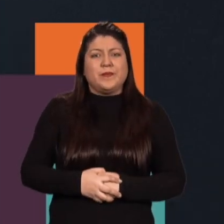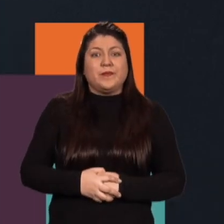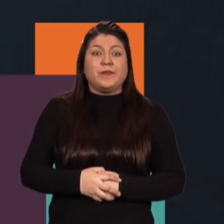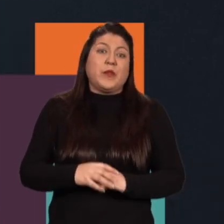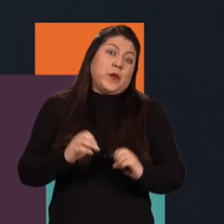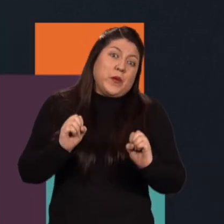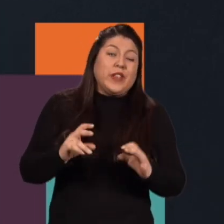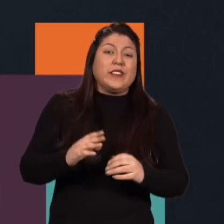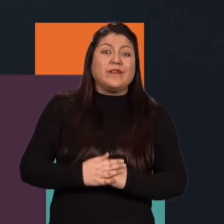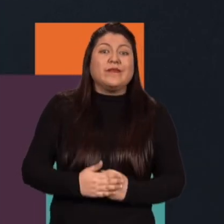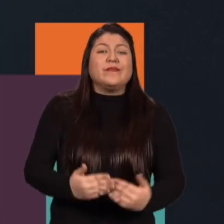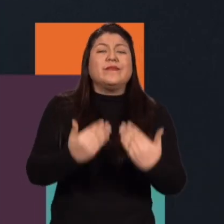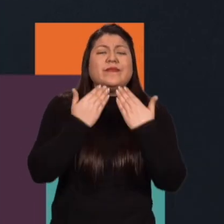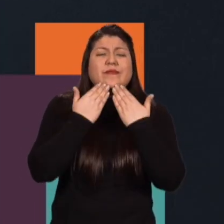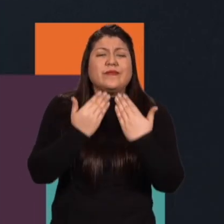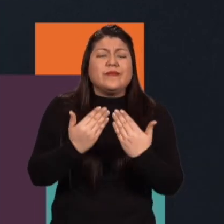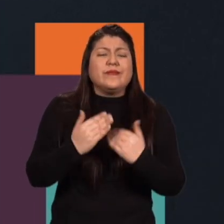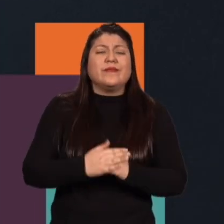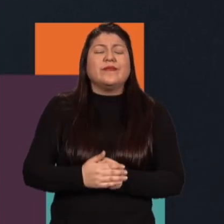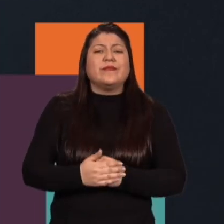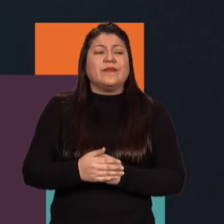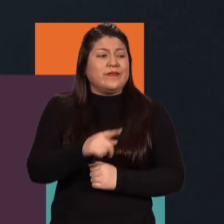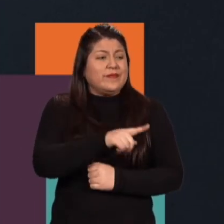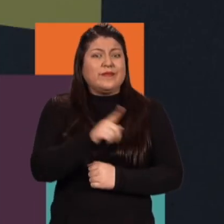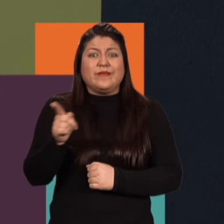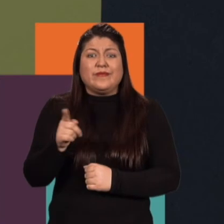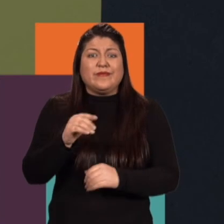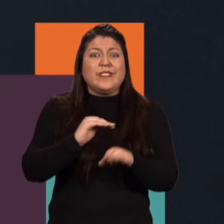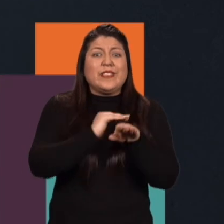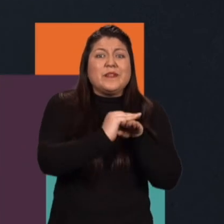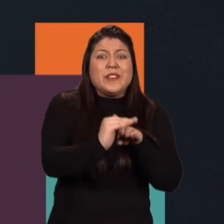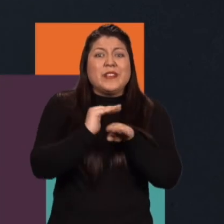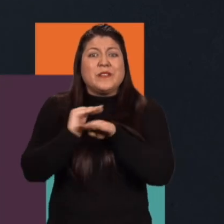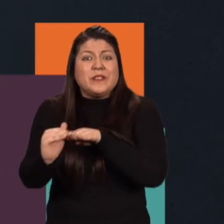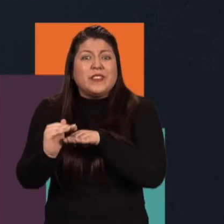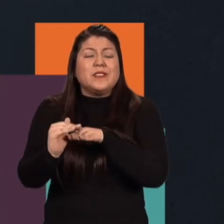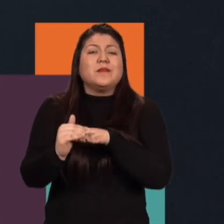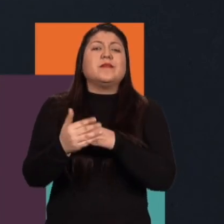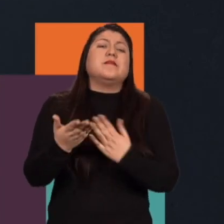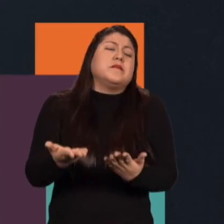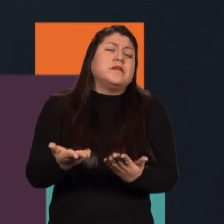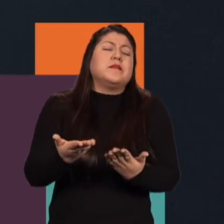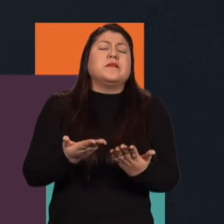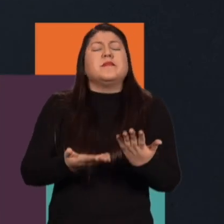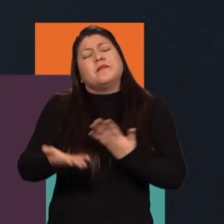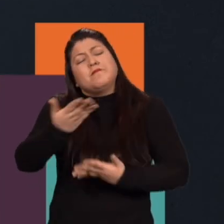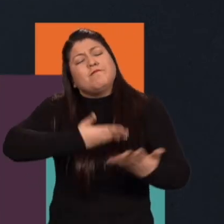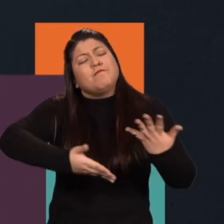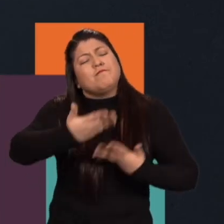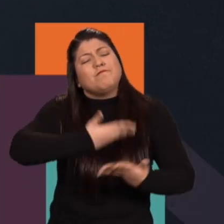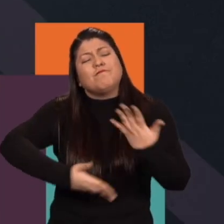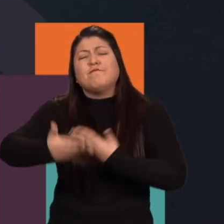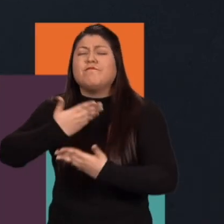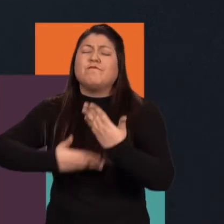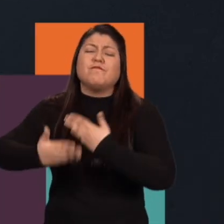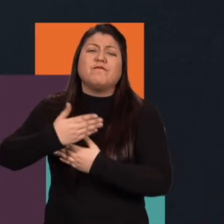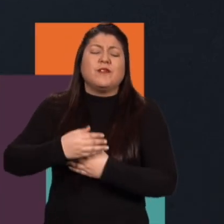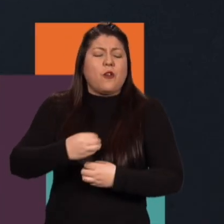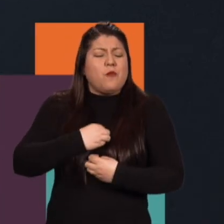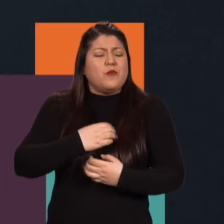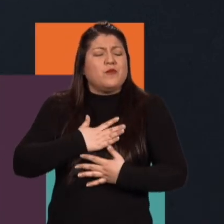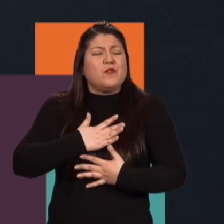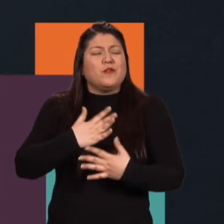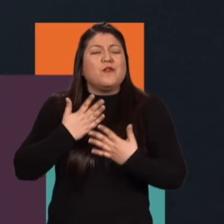y es lo más apropiado bueno pues agradecemos mucho a nuestros dos invitados por